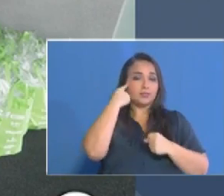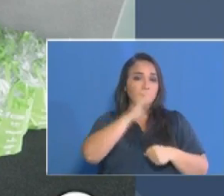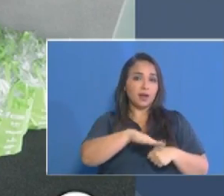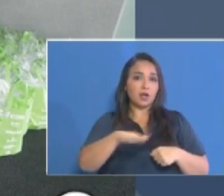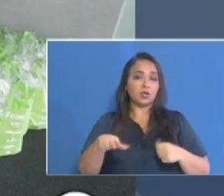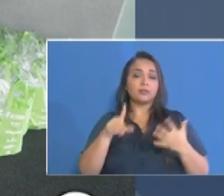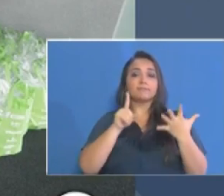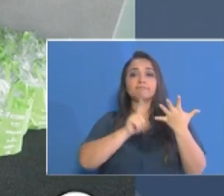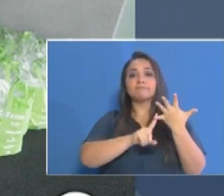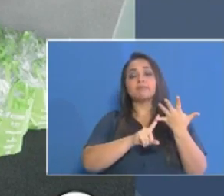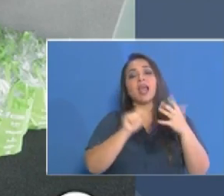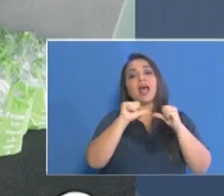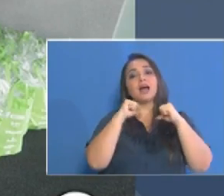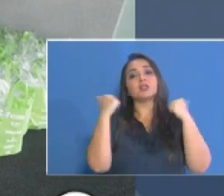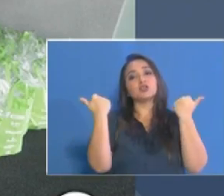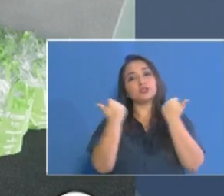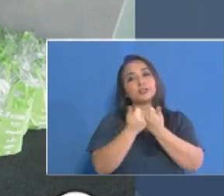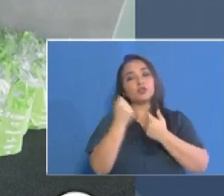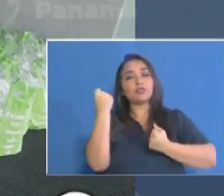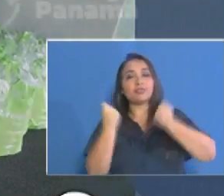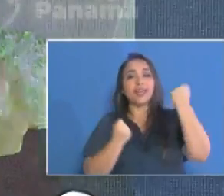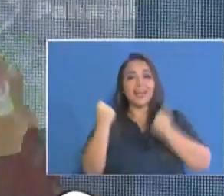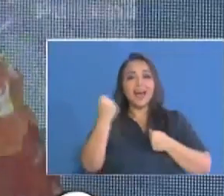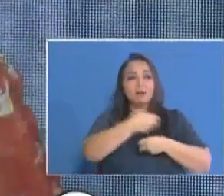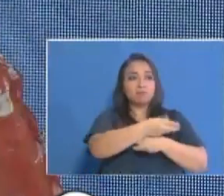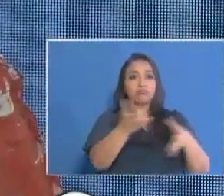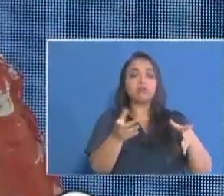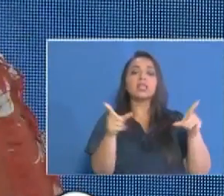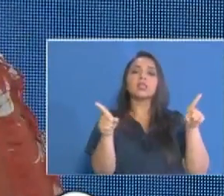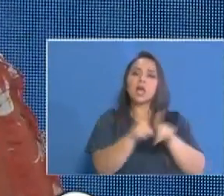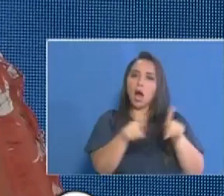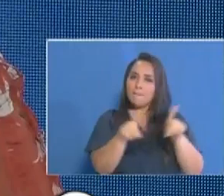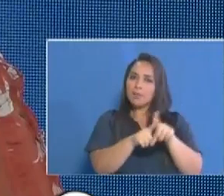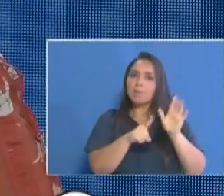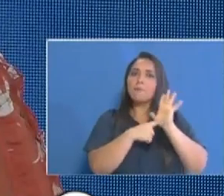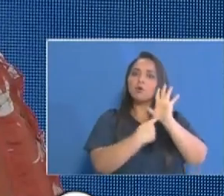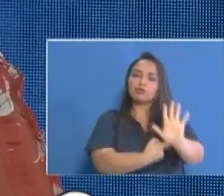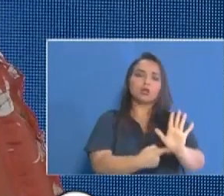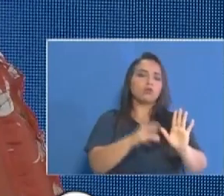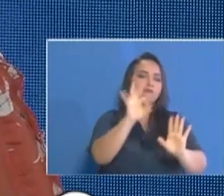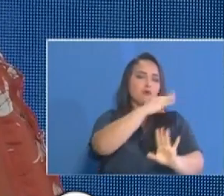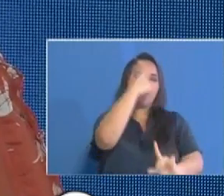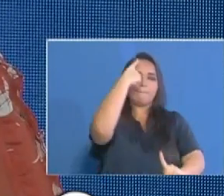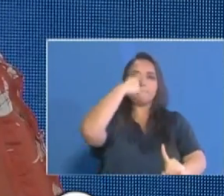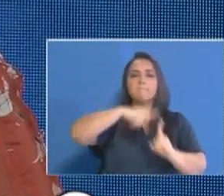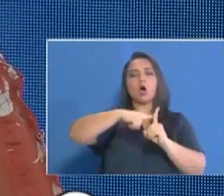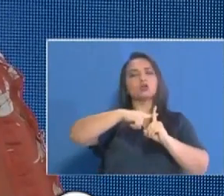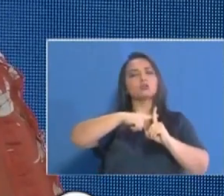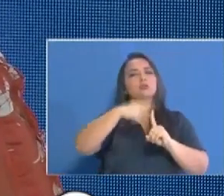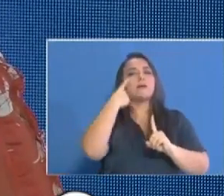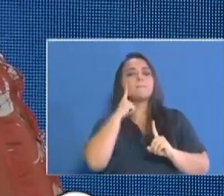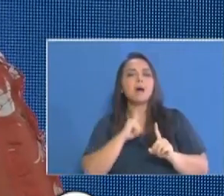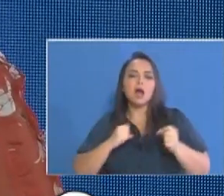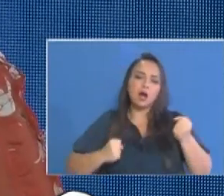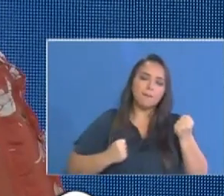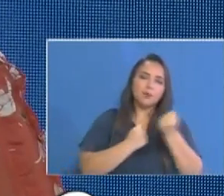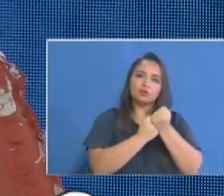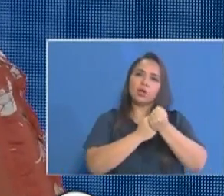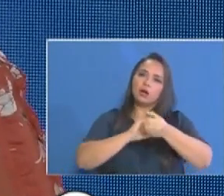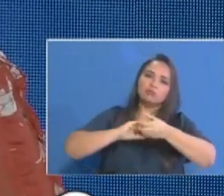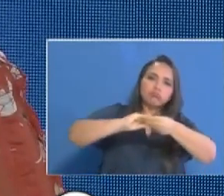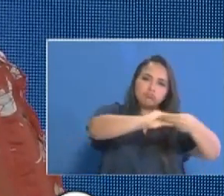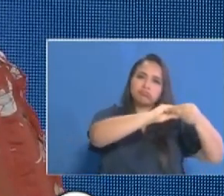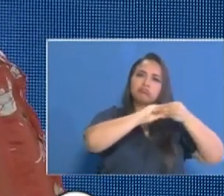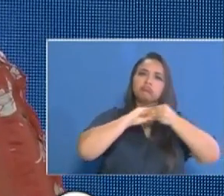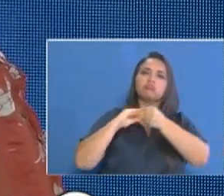la Asociación de Distribudores de Automóviles también se ha manifestado positivamente para contribuir a ese esfuerzo solidario con